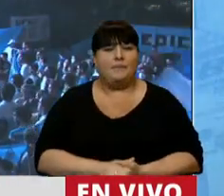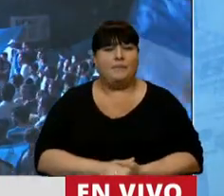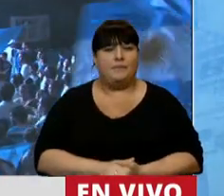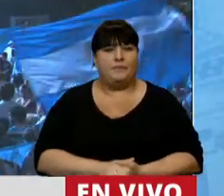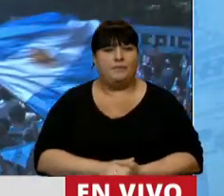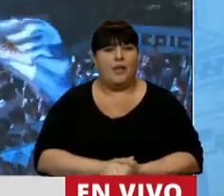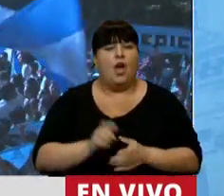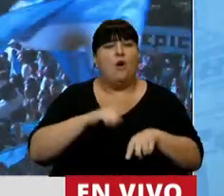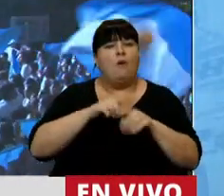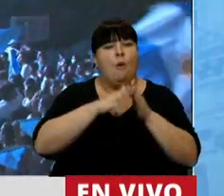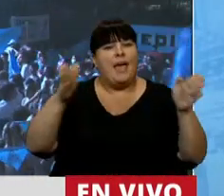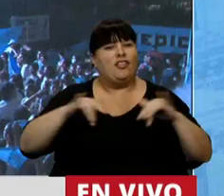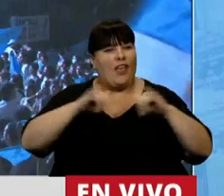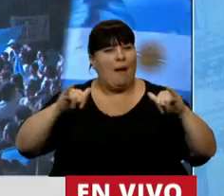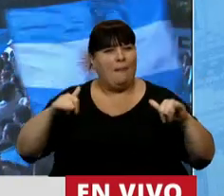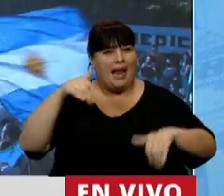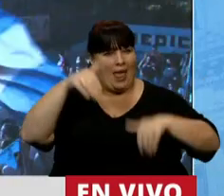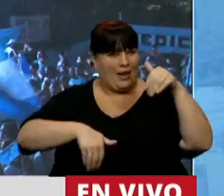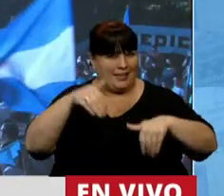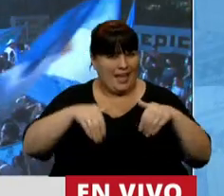durante la campaña electoral,